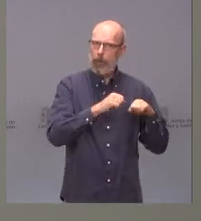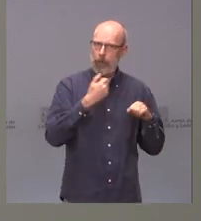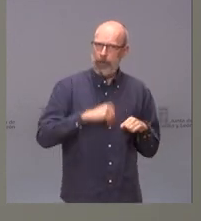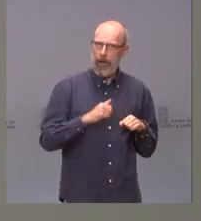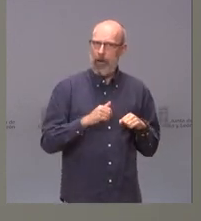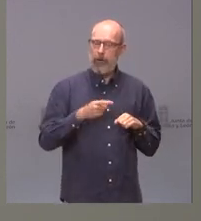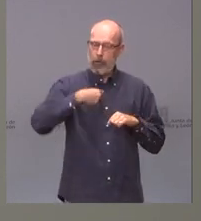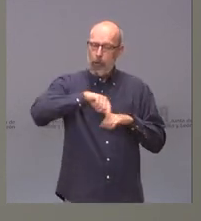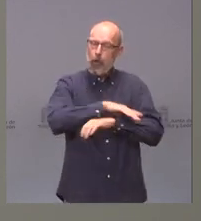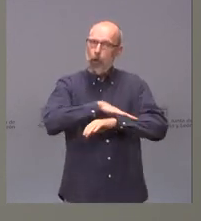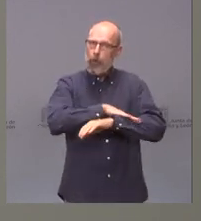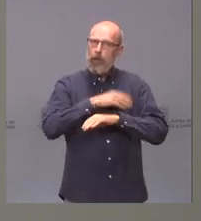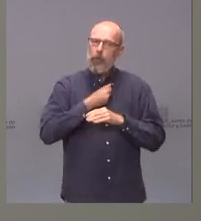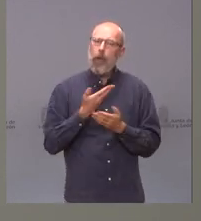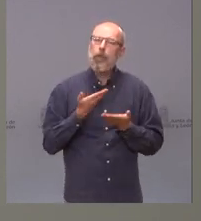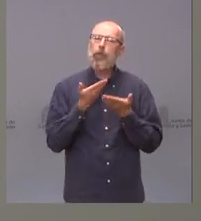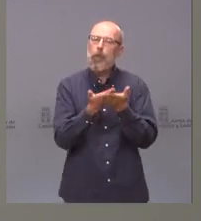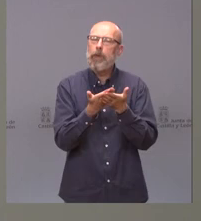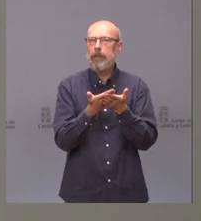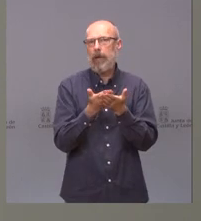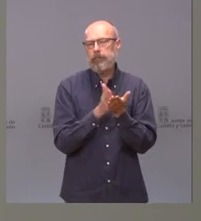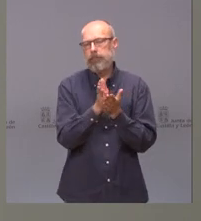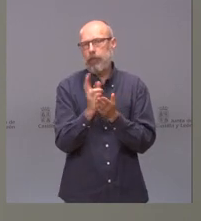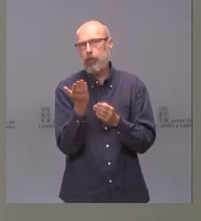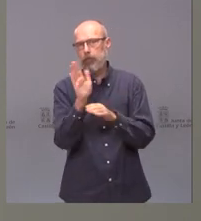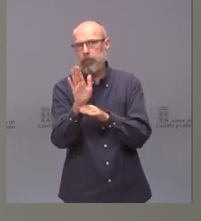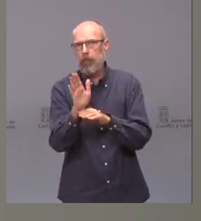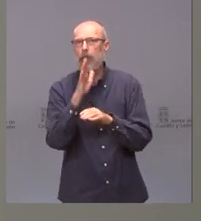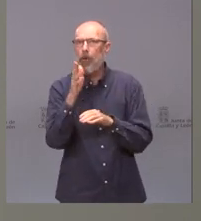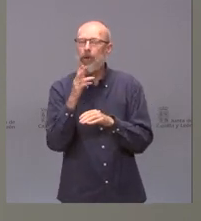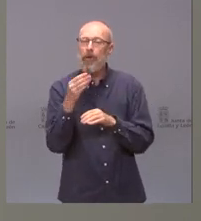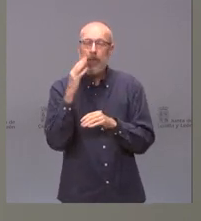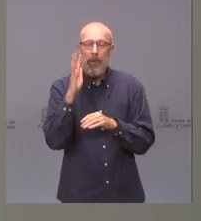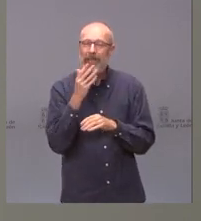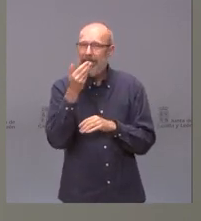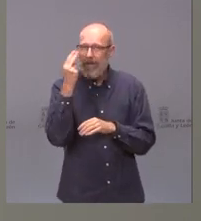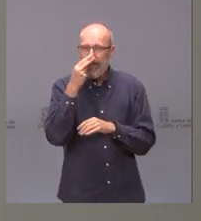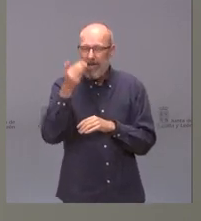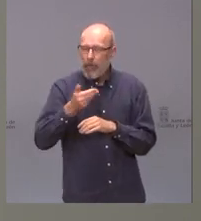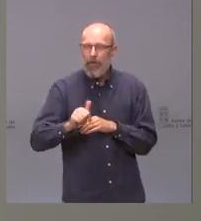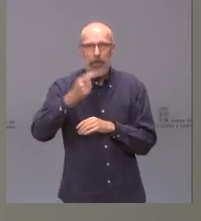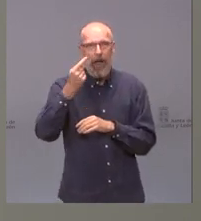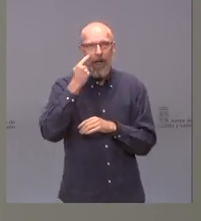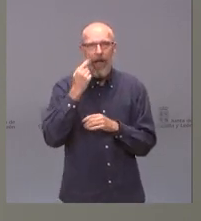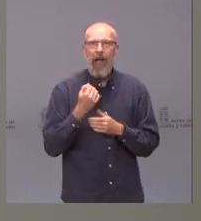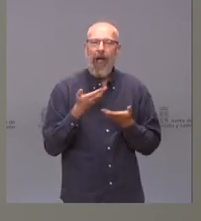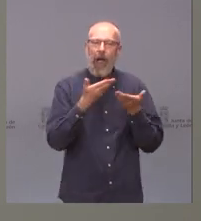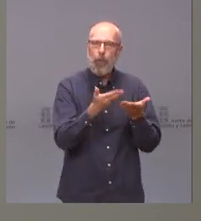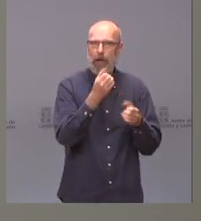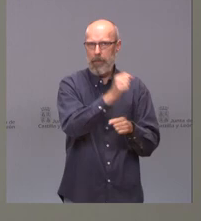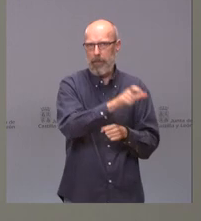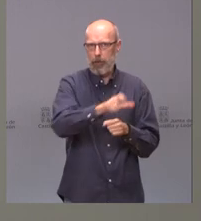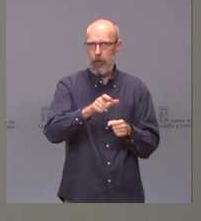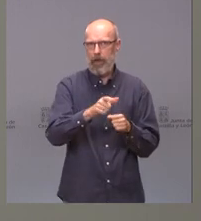propuesto esa alternativa. Nos parece mucho más interesante ayudar a los desempleados a encontrar empleo, ayudar a las empresas que han sufrido todas estas crisis.